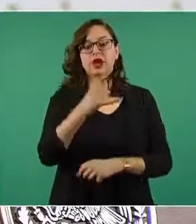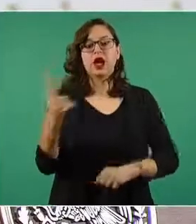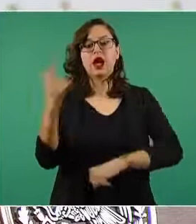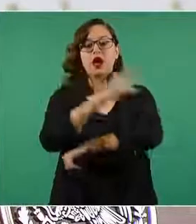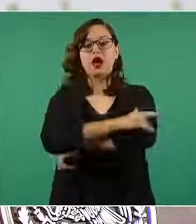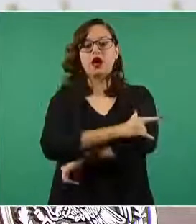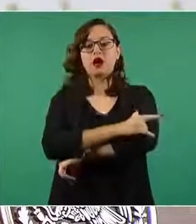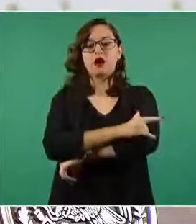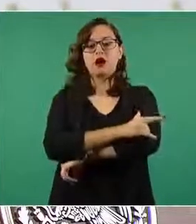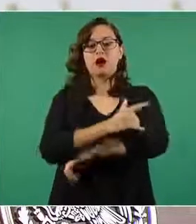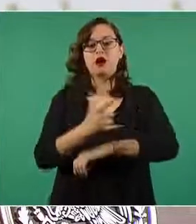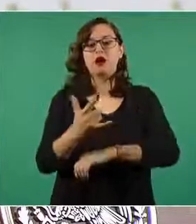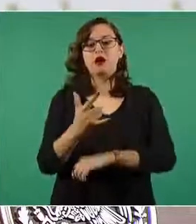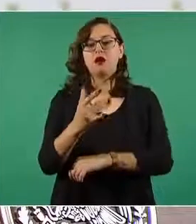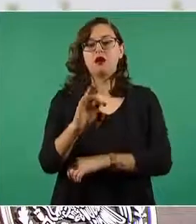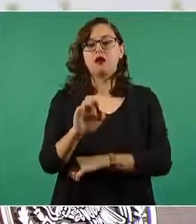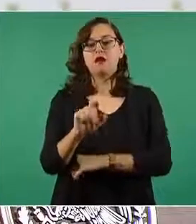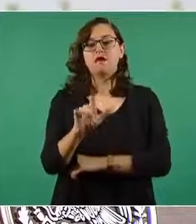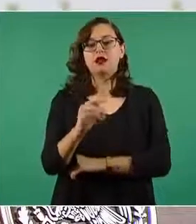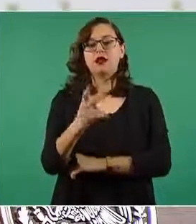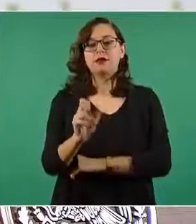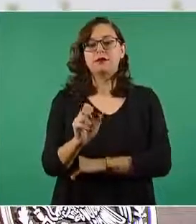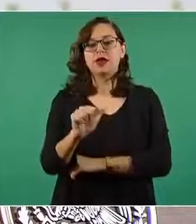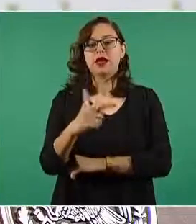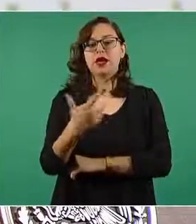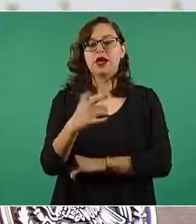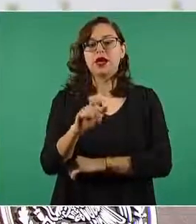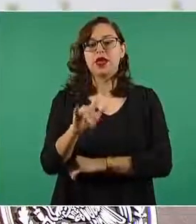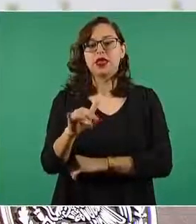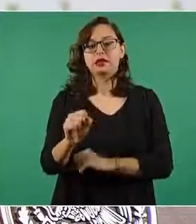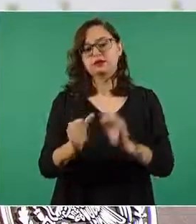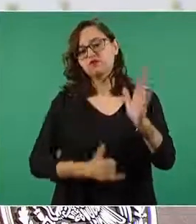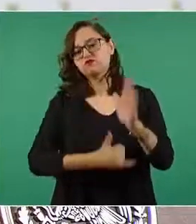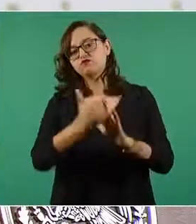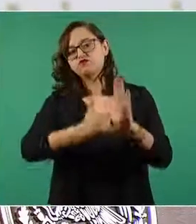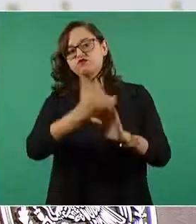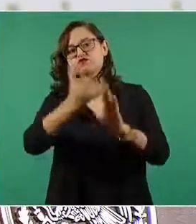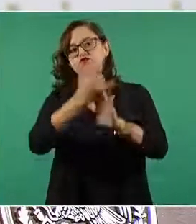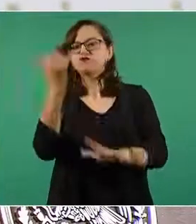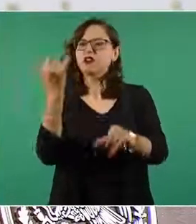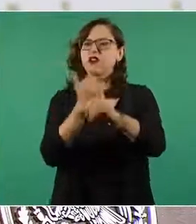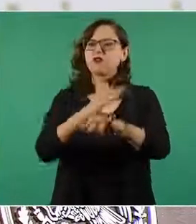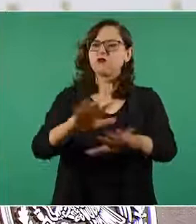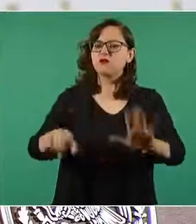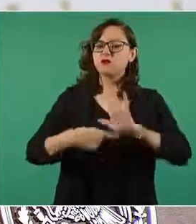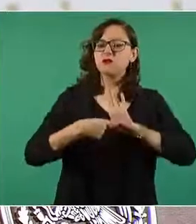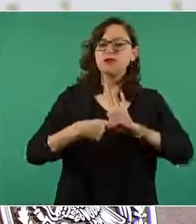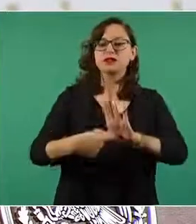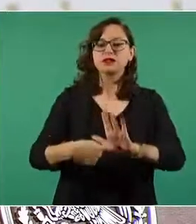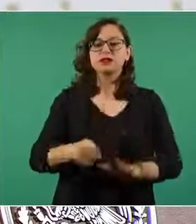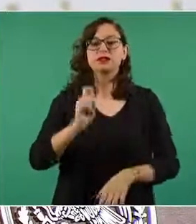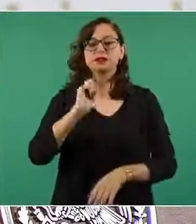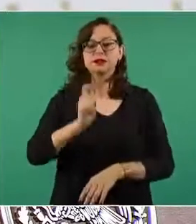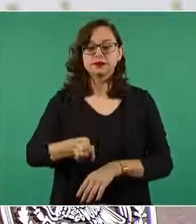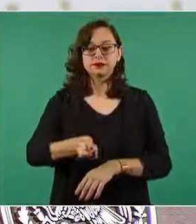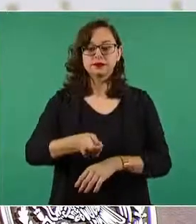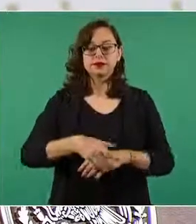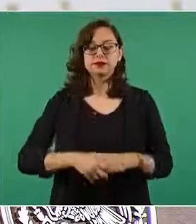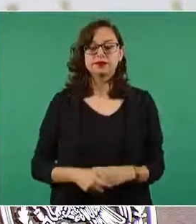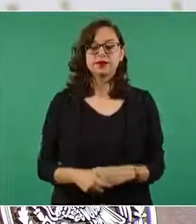aeropuerto Felipe Ángeles. Esto se